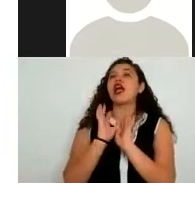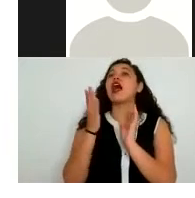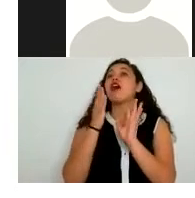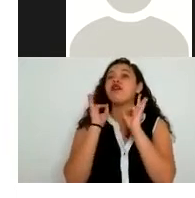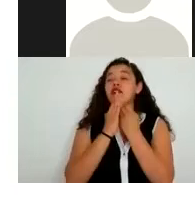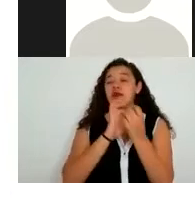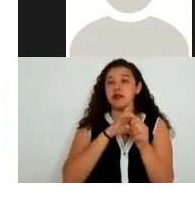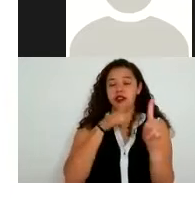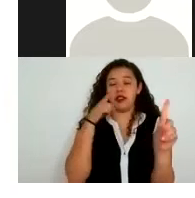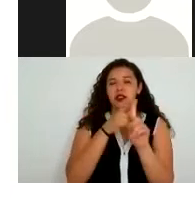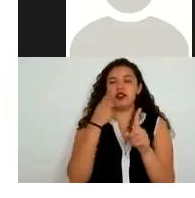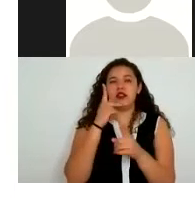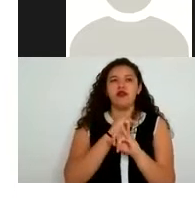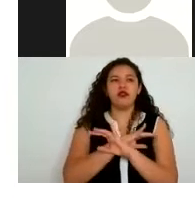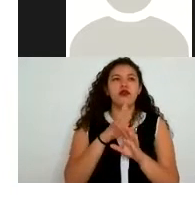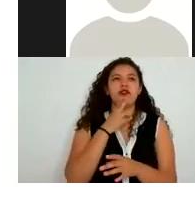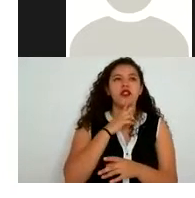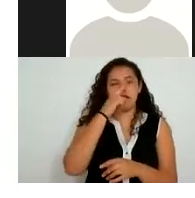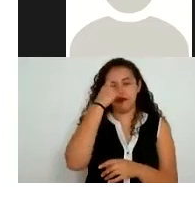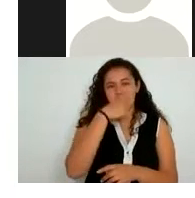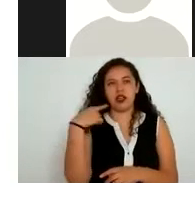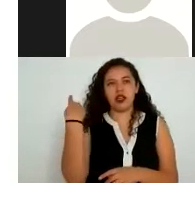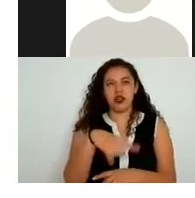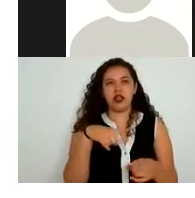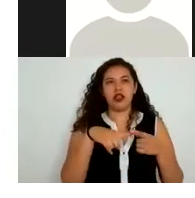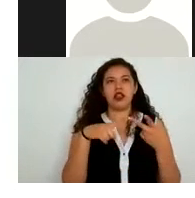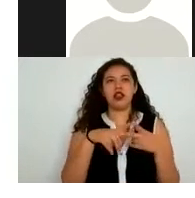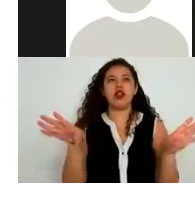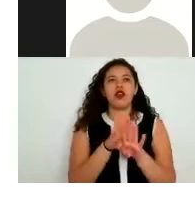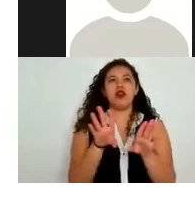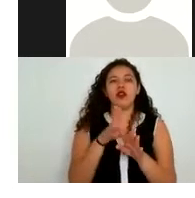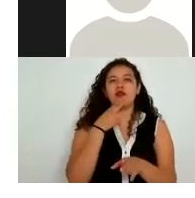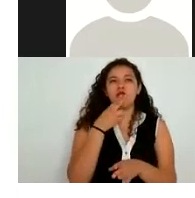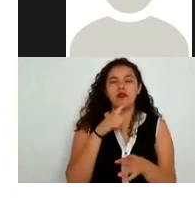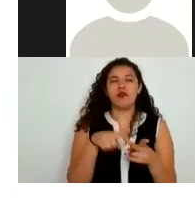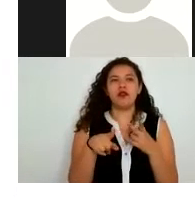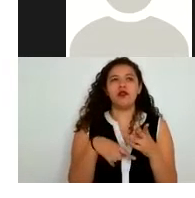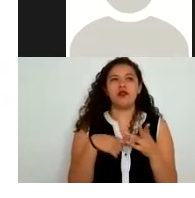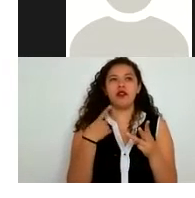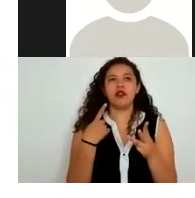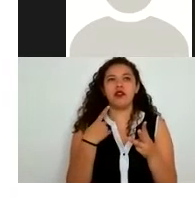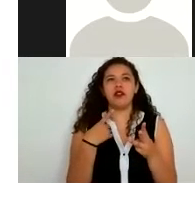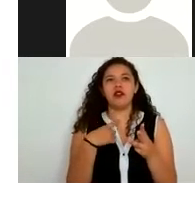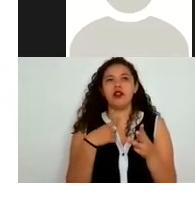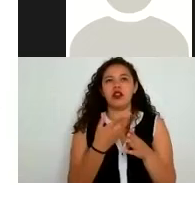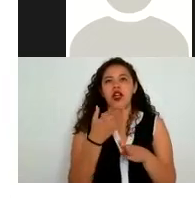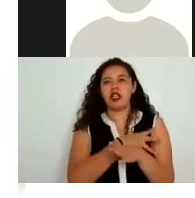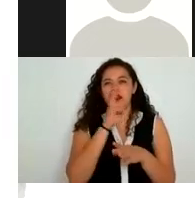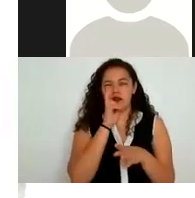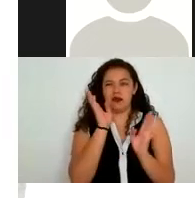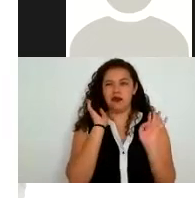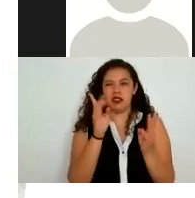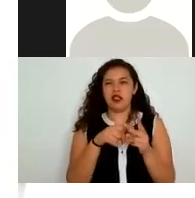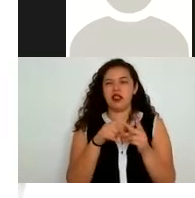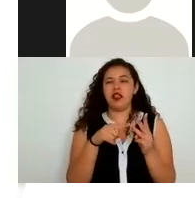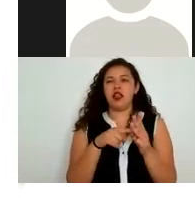vamos a utilizar la información cómo lo vamos a utilizar esta parte que vimos en el principio anterior de las finalidades dentro del aviso